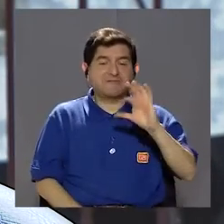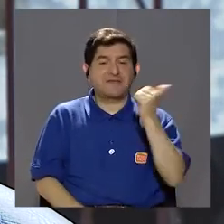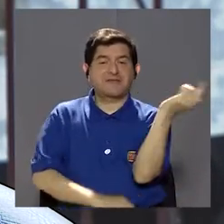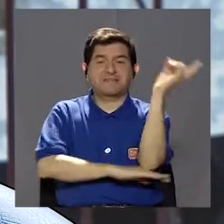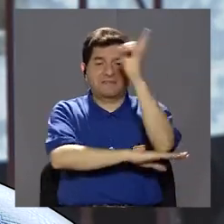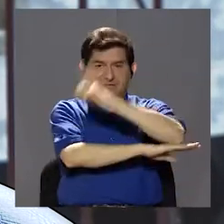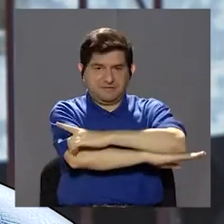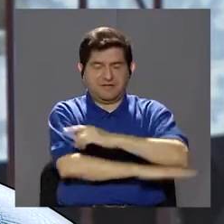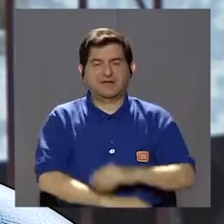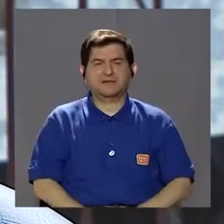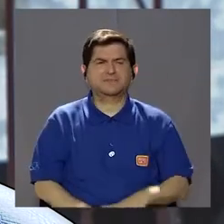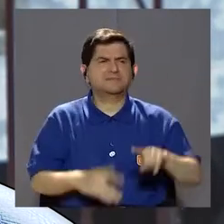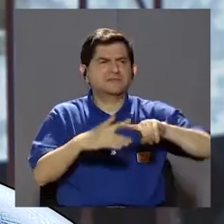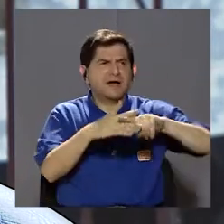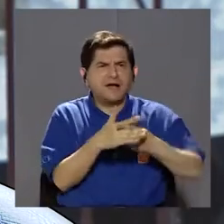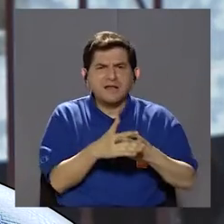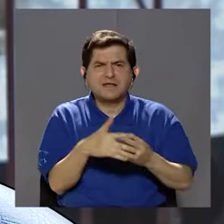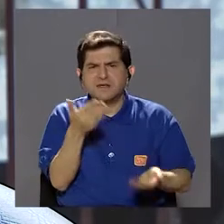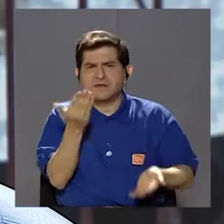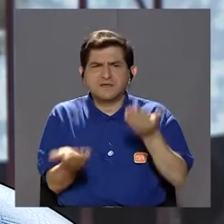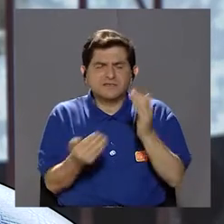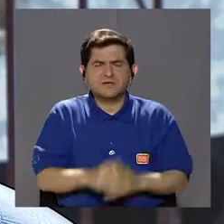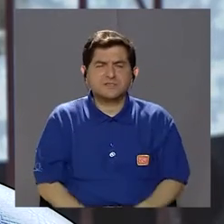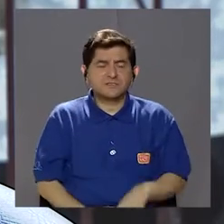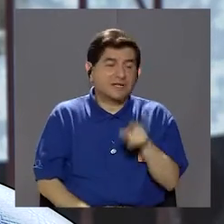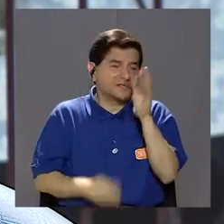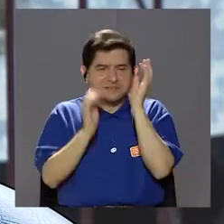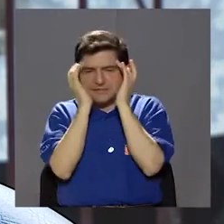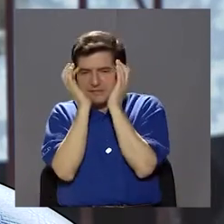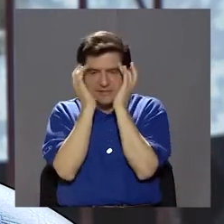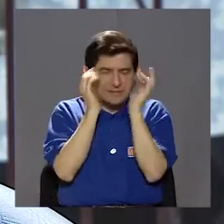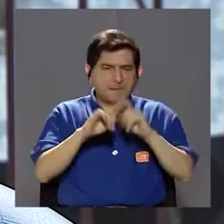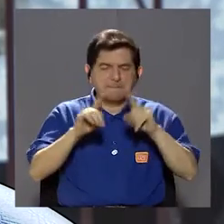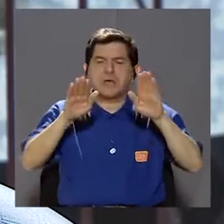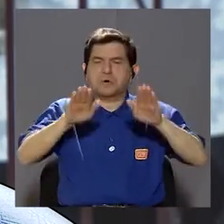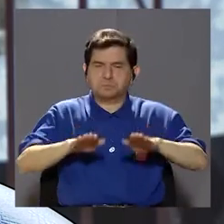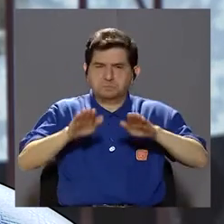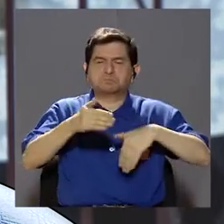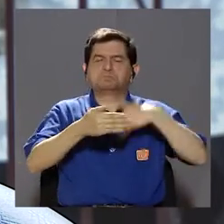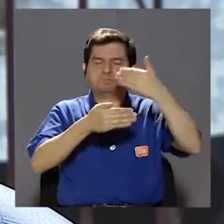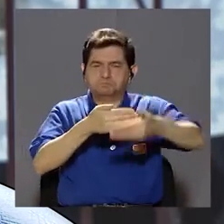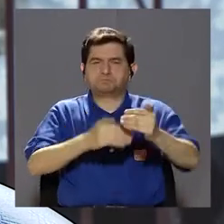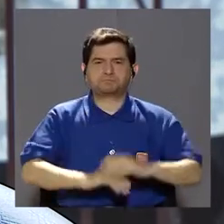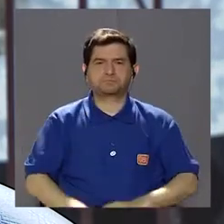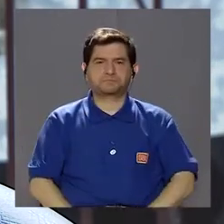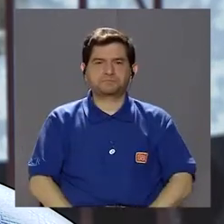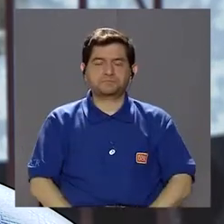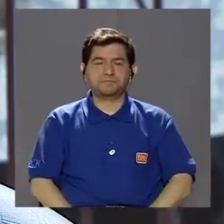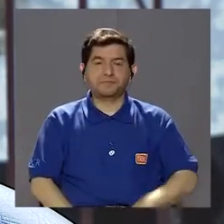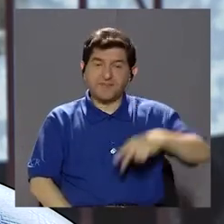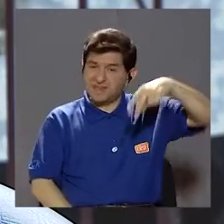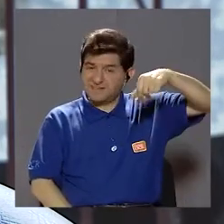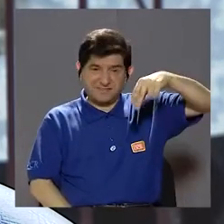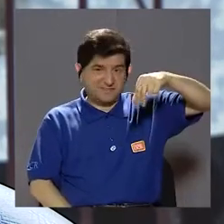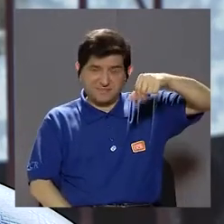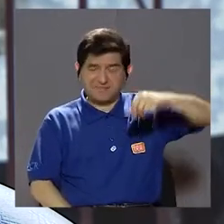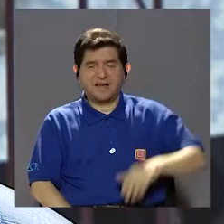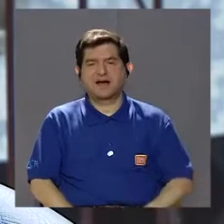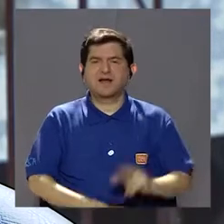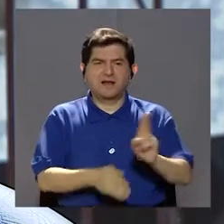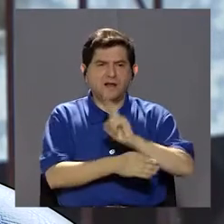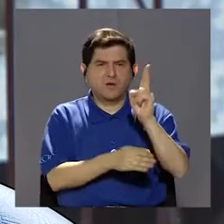por lo menos por 10 días, al principio, le va a como un poquito de ansiedad, por el café, pero se le va a pasar, sal,